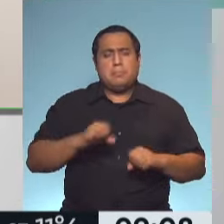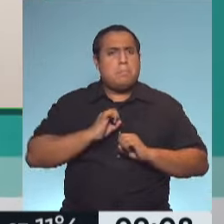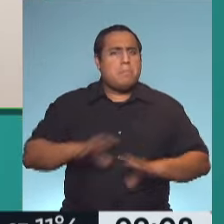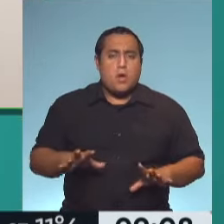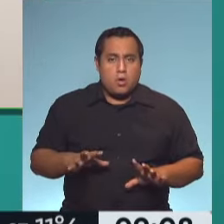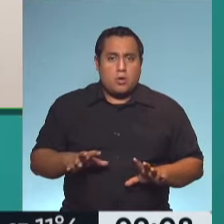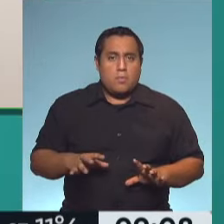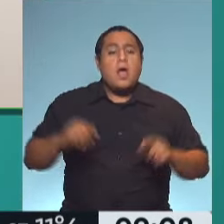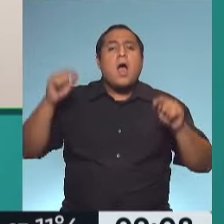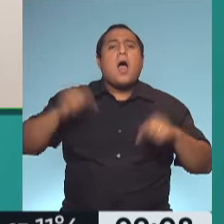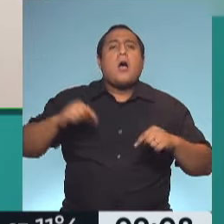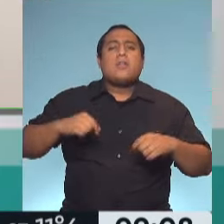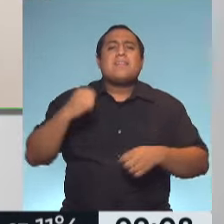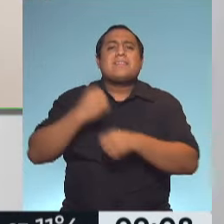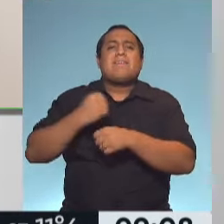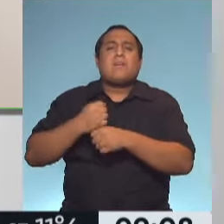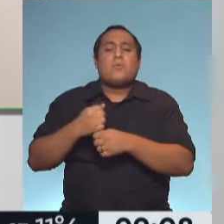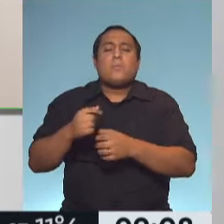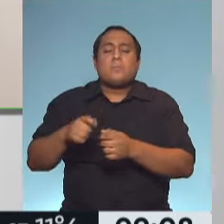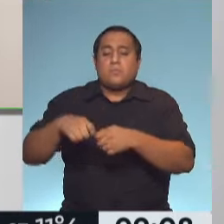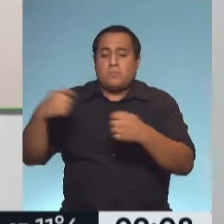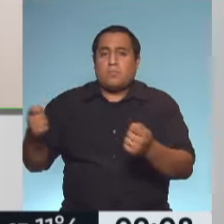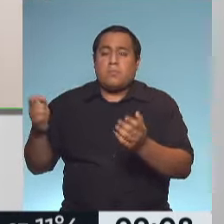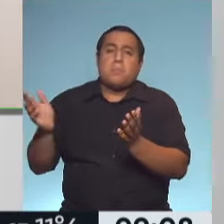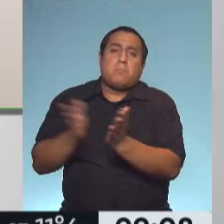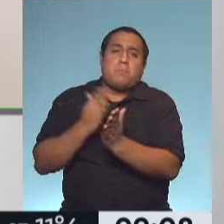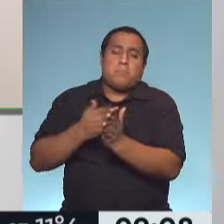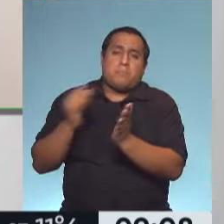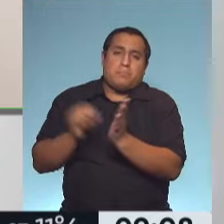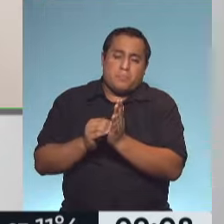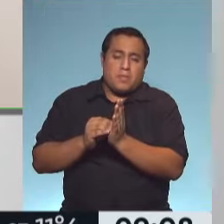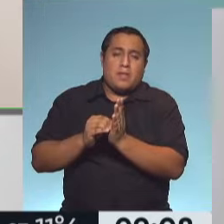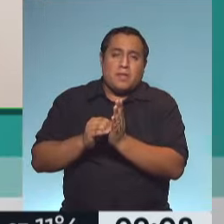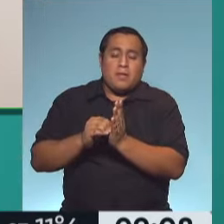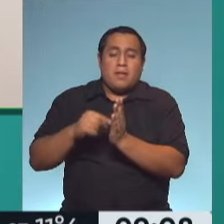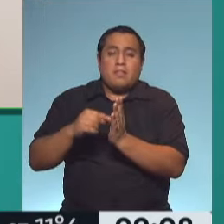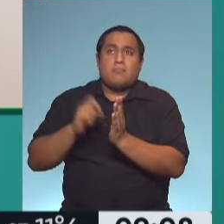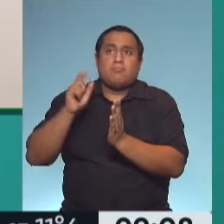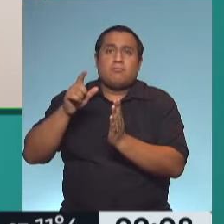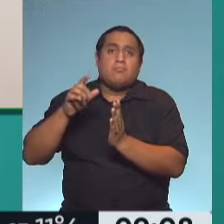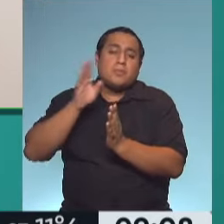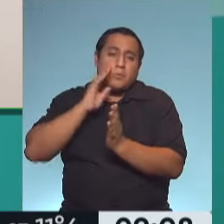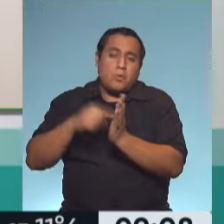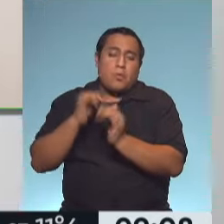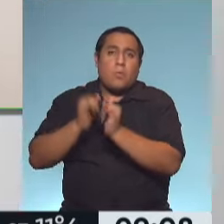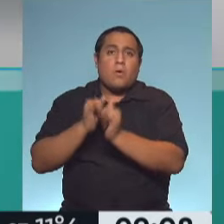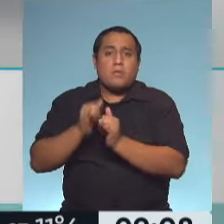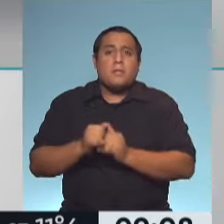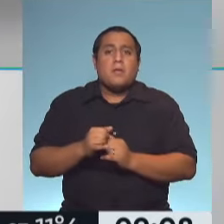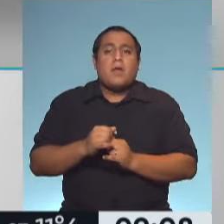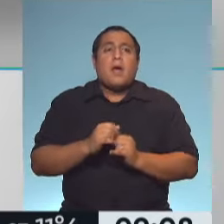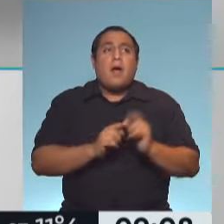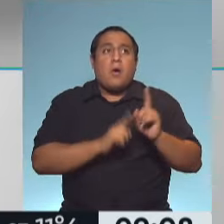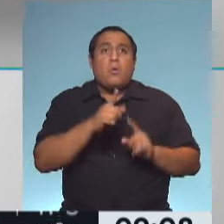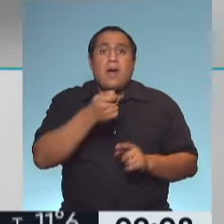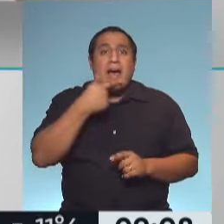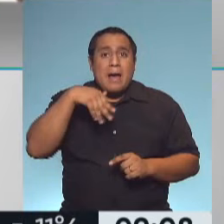publicado en la revista Lancet, demostró que el buvesoníde, que es un corticoide inhalado, incluso en los no asmáticos, pero sobre todo